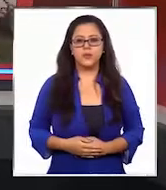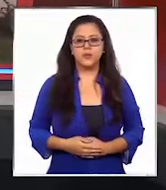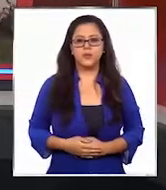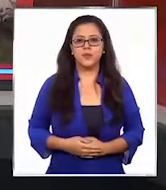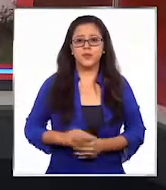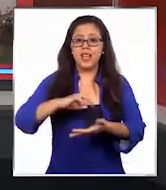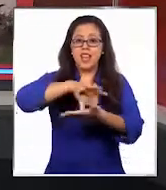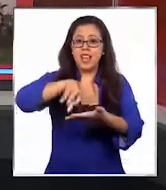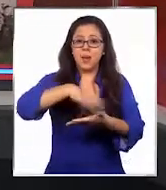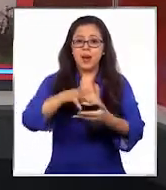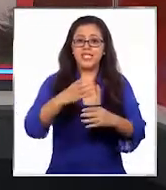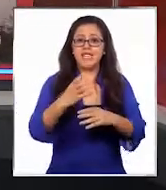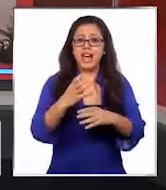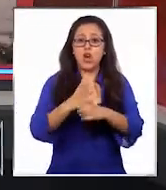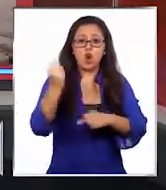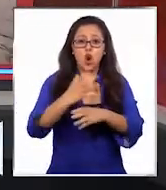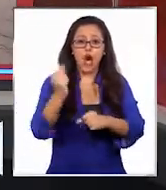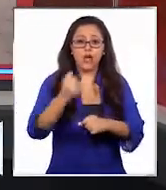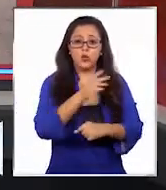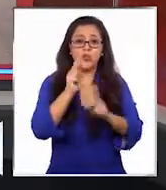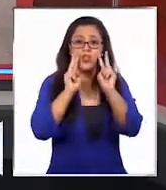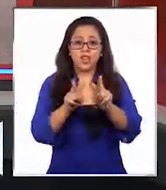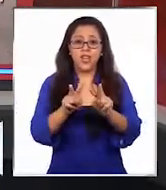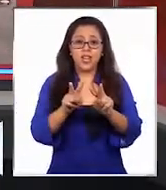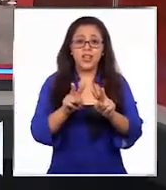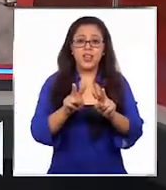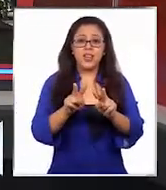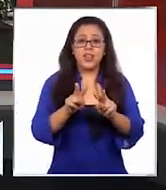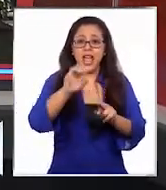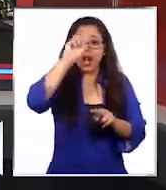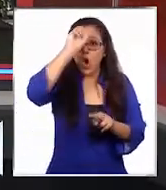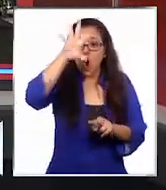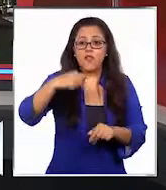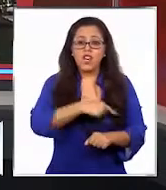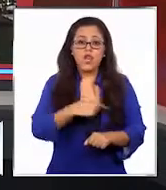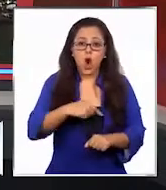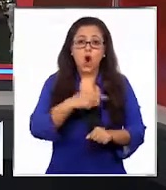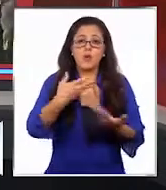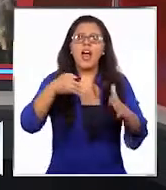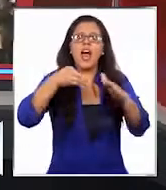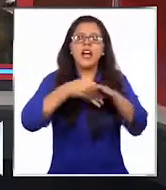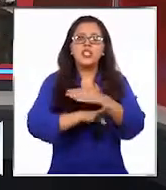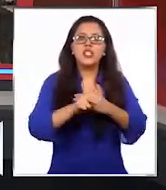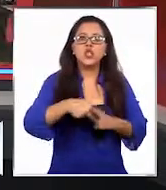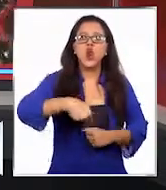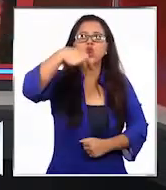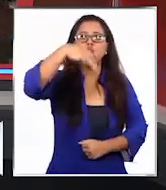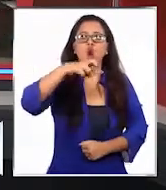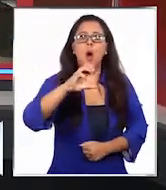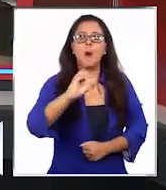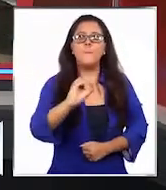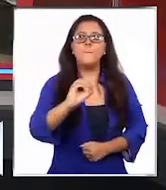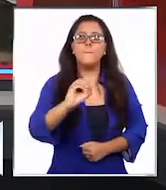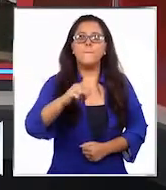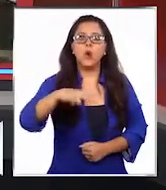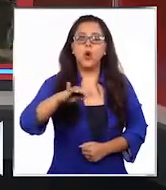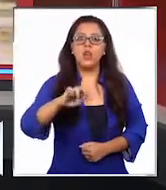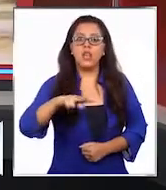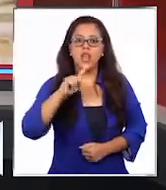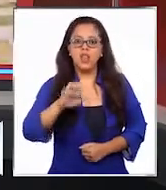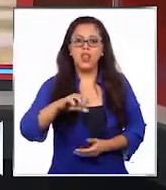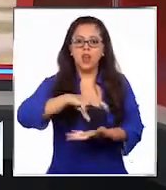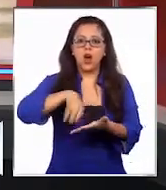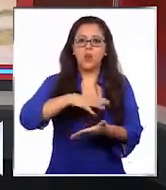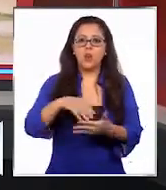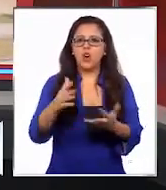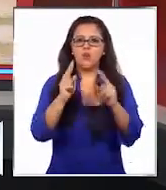La Plaza El Cobre de los Andes luce hoy completamente remodelada. Está ubicada en el acceso norponiente de la comuna. Como luce este